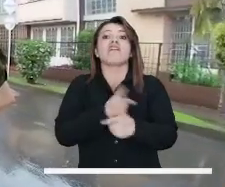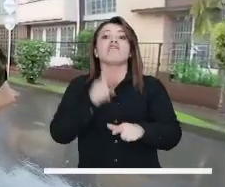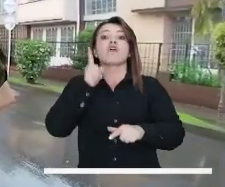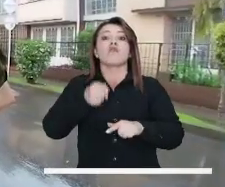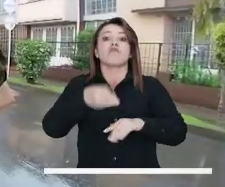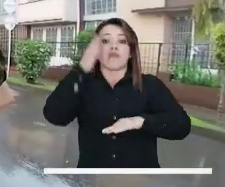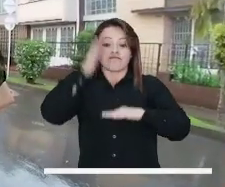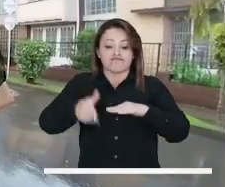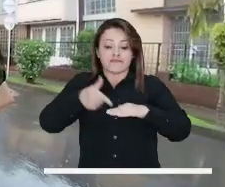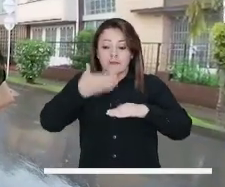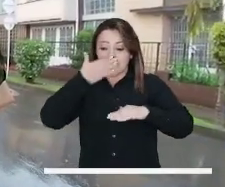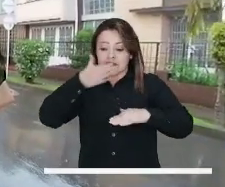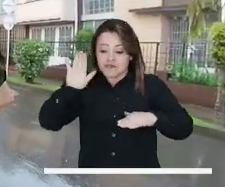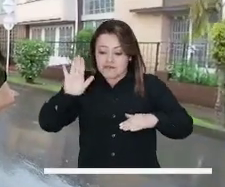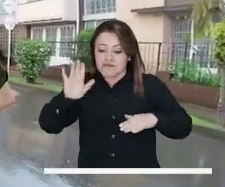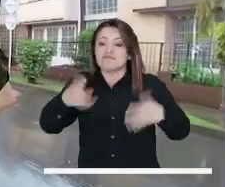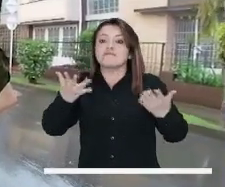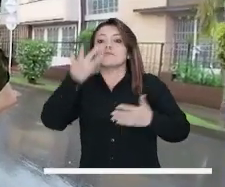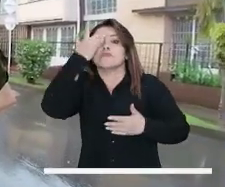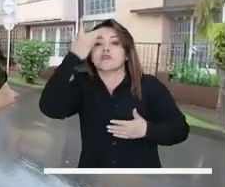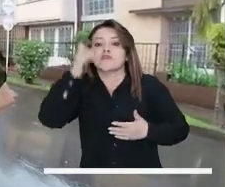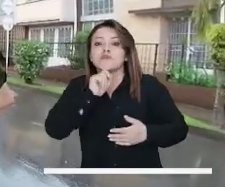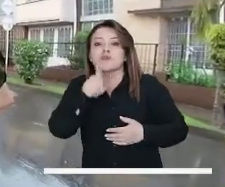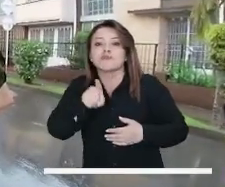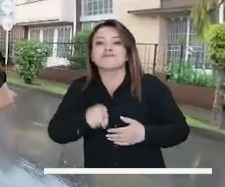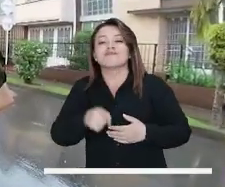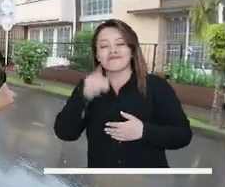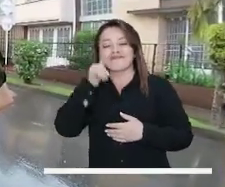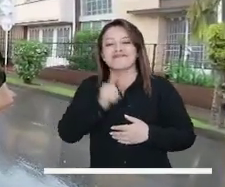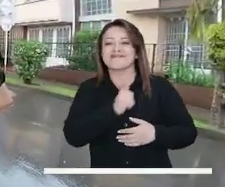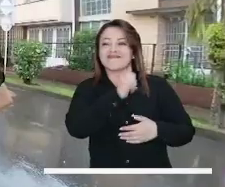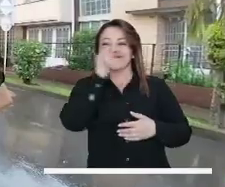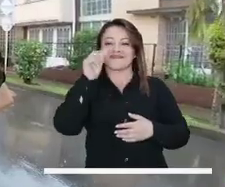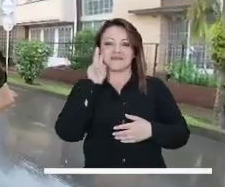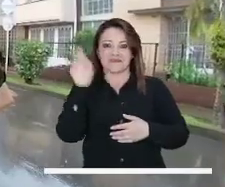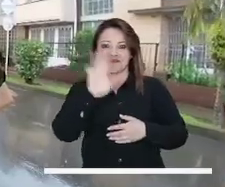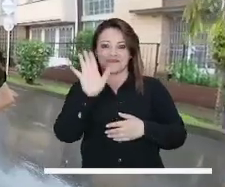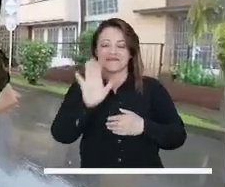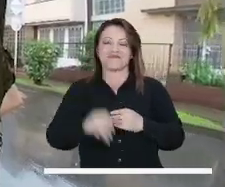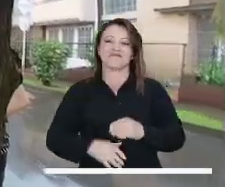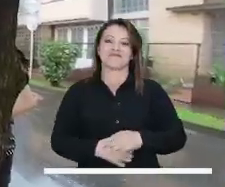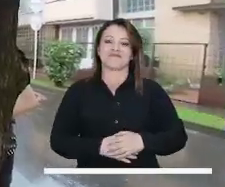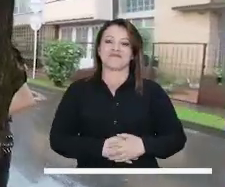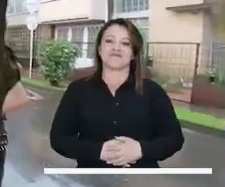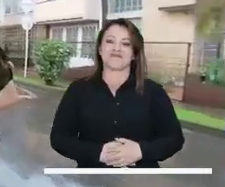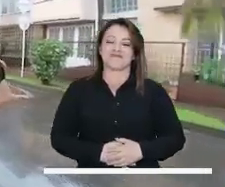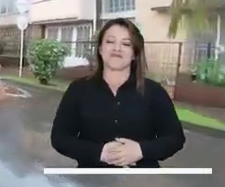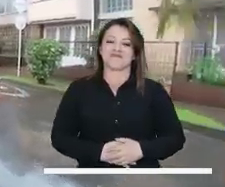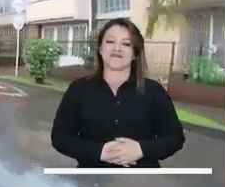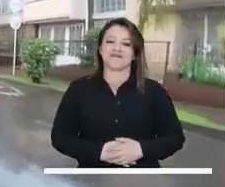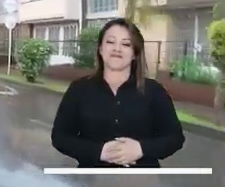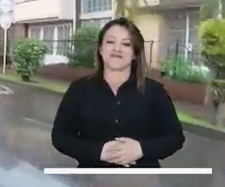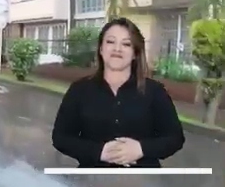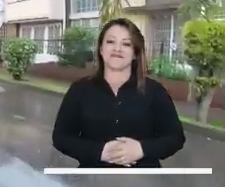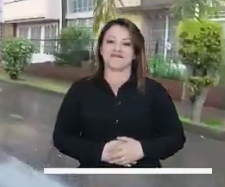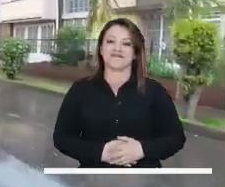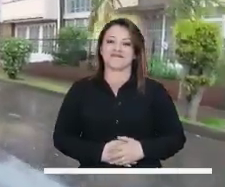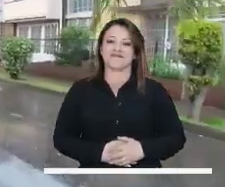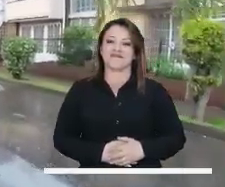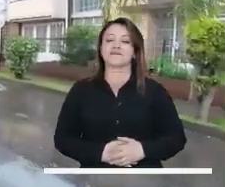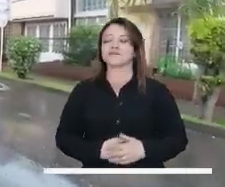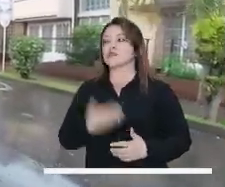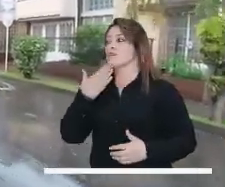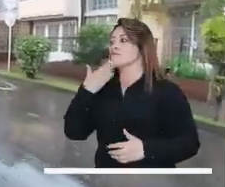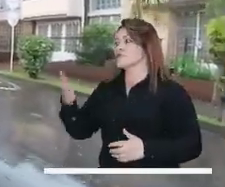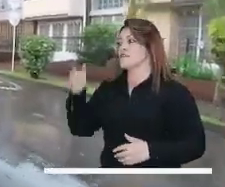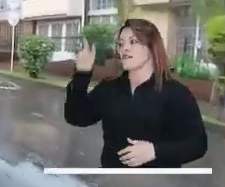que haya tanta impunidad contra este fragelo que sufren tanto las mujeres en Bogotá? Nosotros seguimos recorriendo las calles de Bogotá, sigan ustedes en estudio.